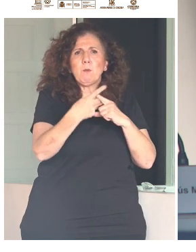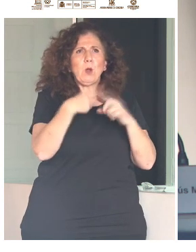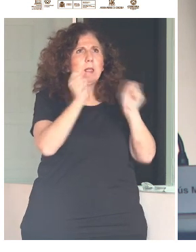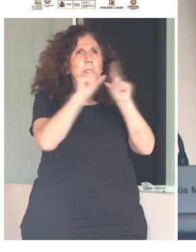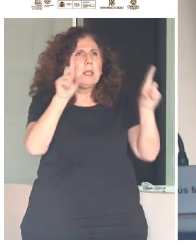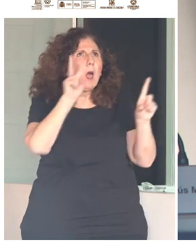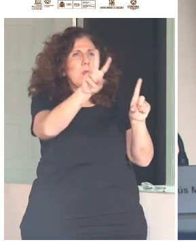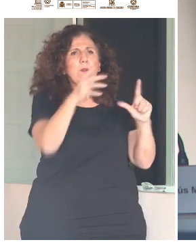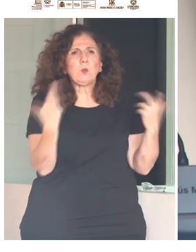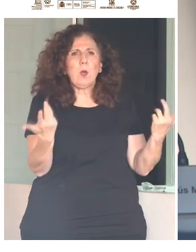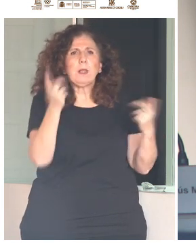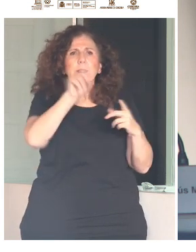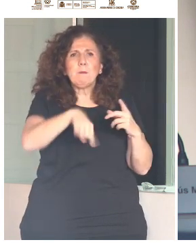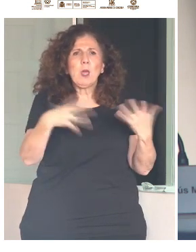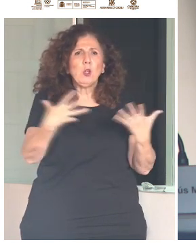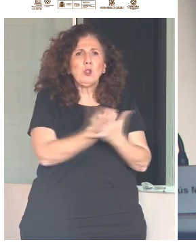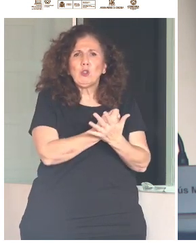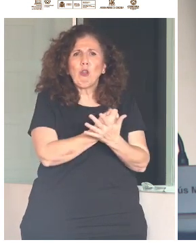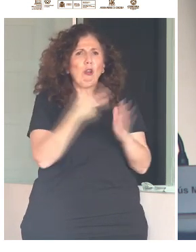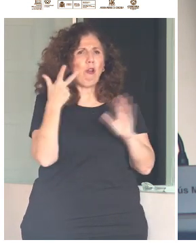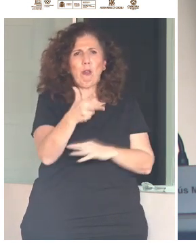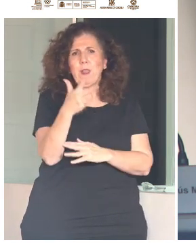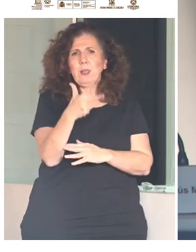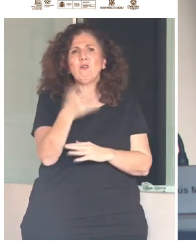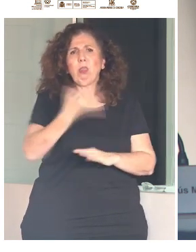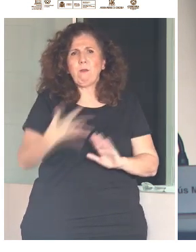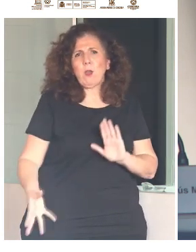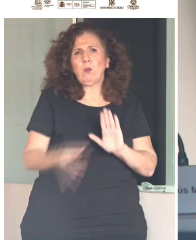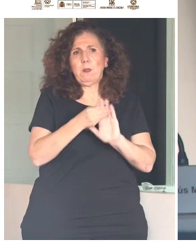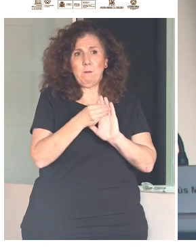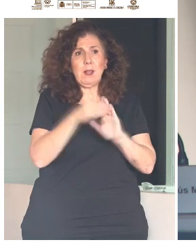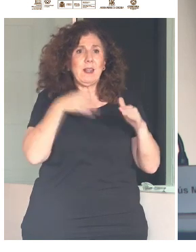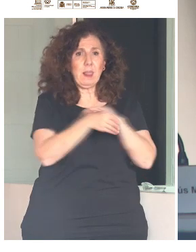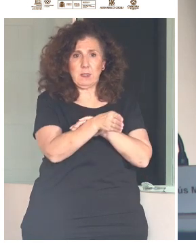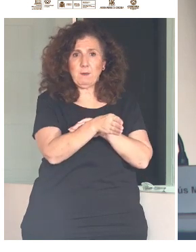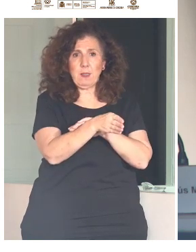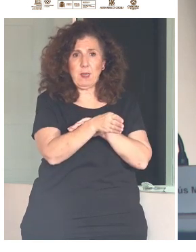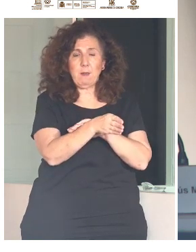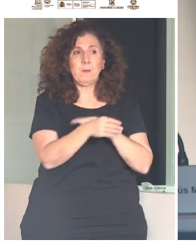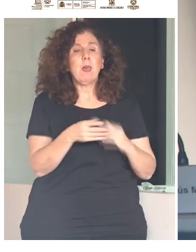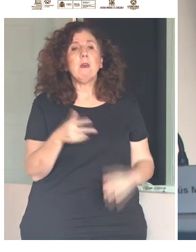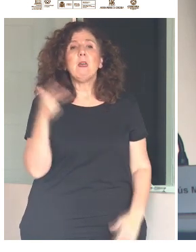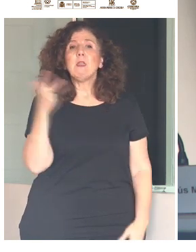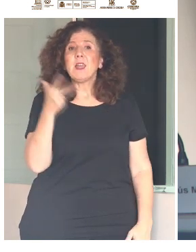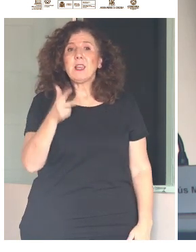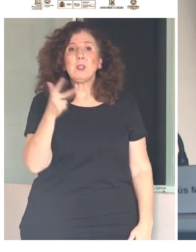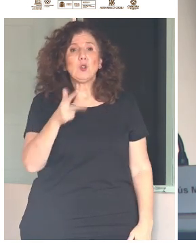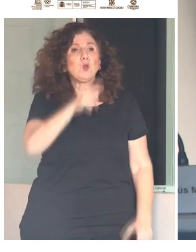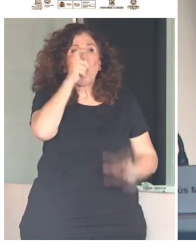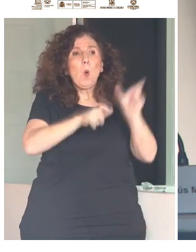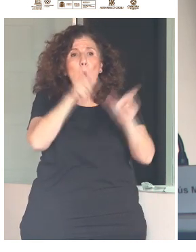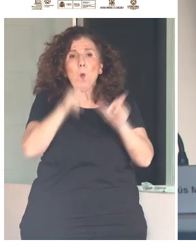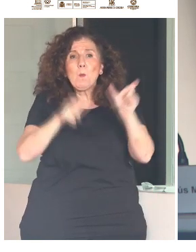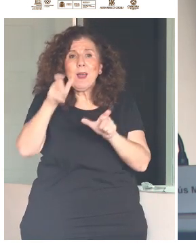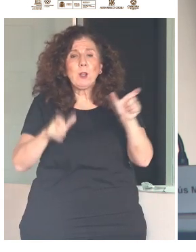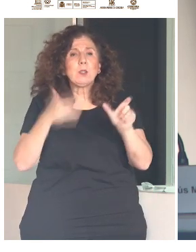y se tiene que proyectar en todos los derechos. Es decir, si consideramos los derechos humanos como instrumentos que